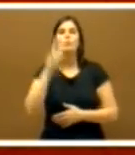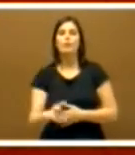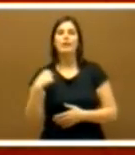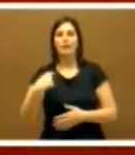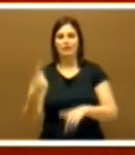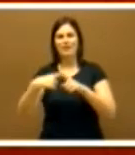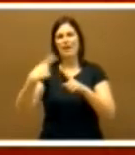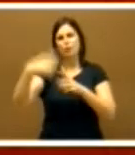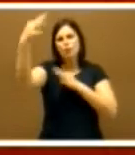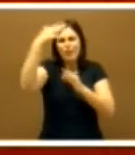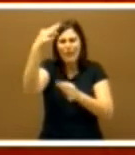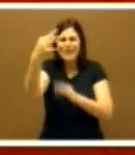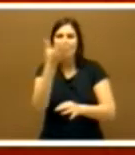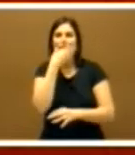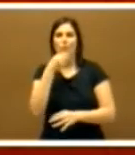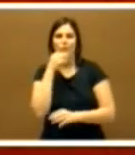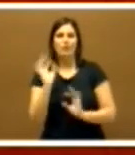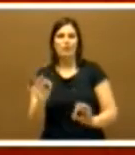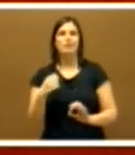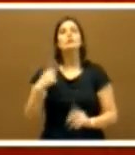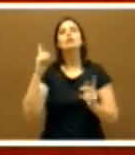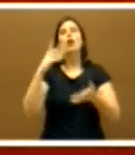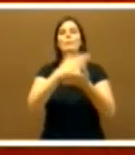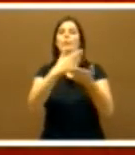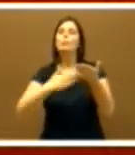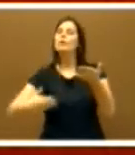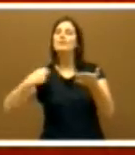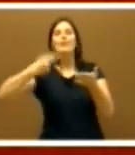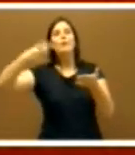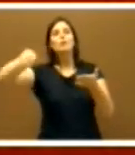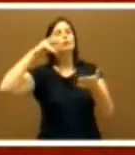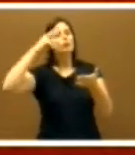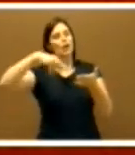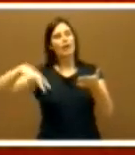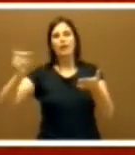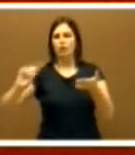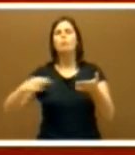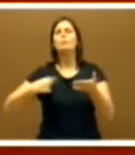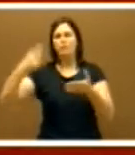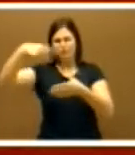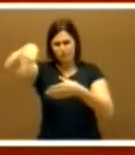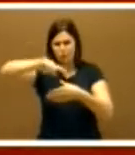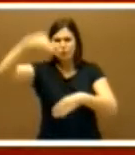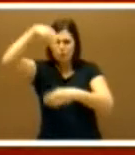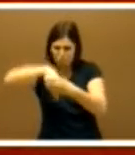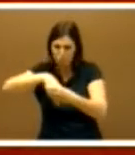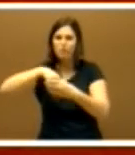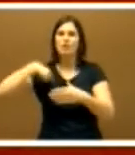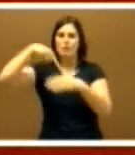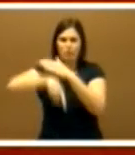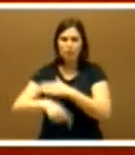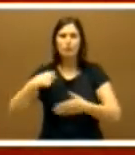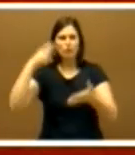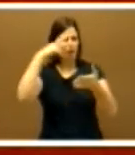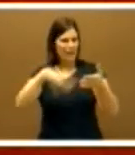concreto. No se dejen guiar por la poesía, señorías, y vayan a la prosa. Yo no soy un